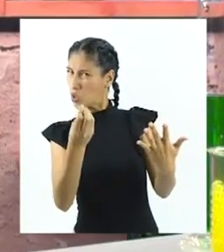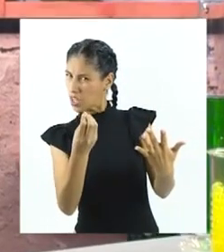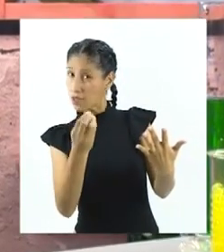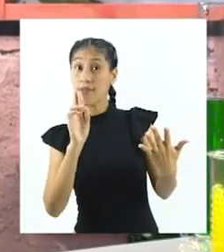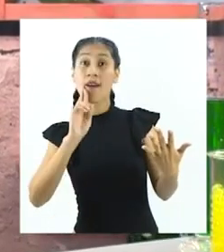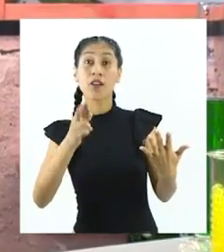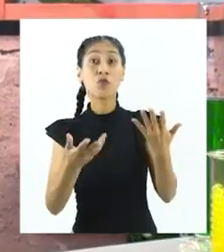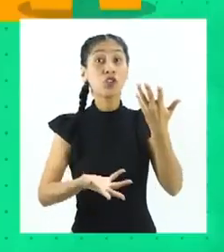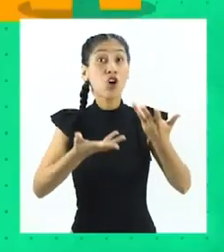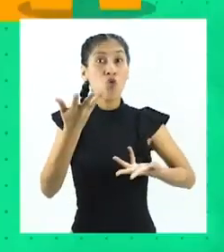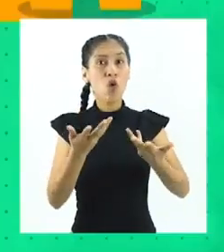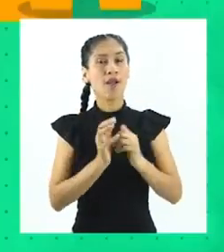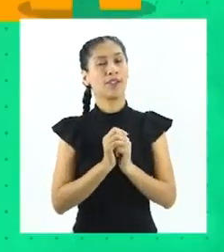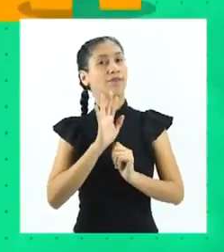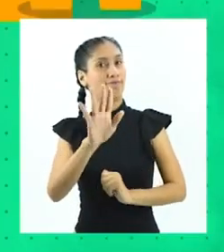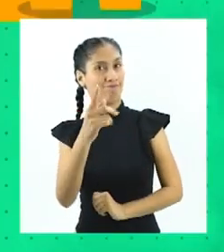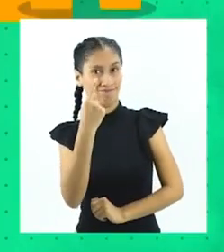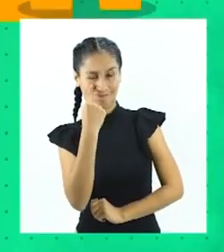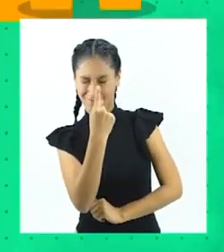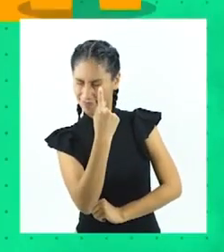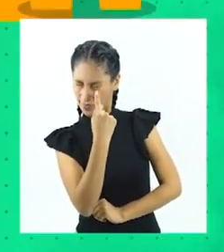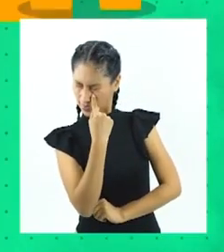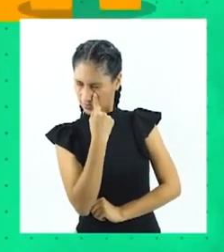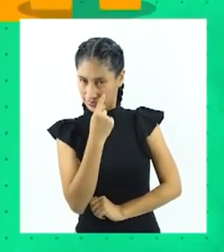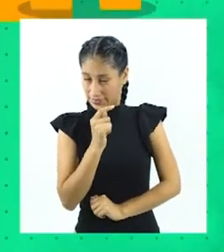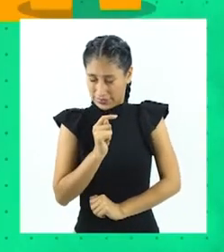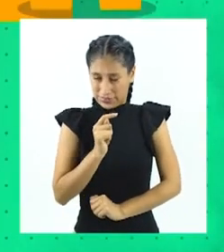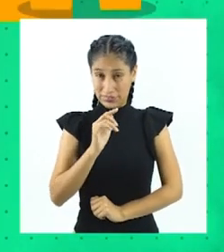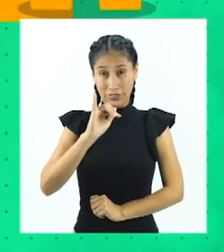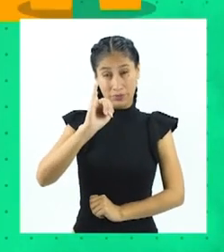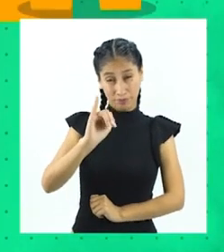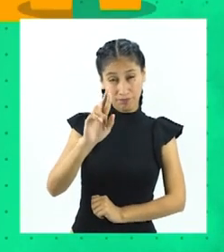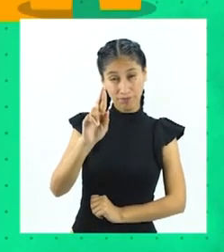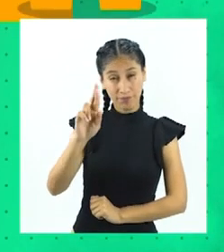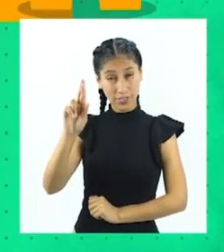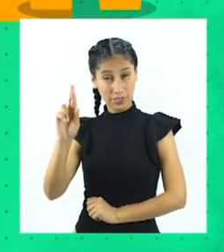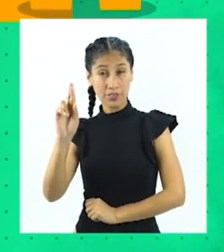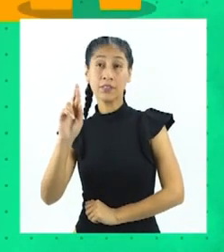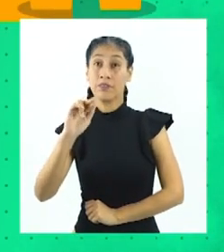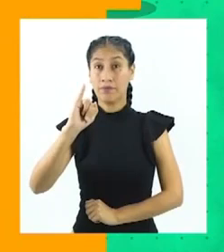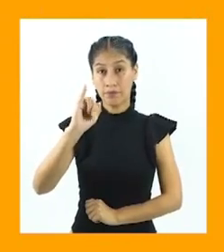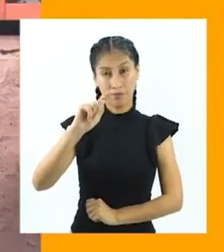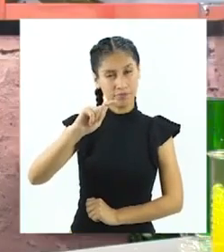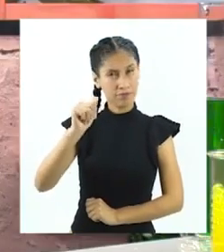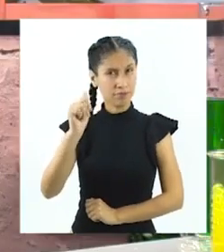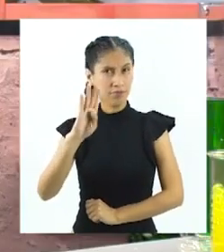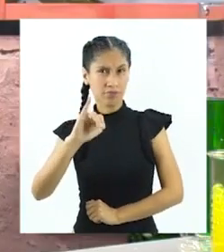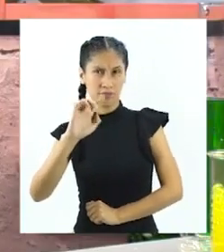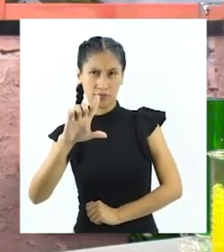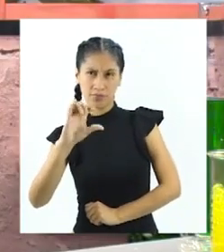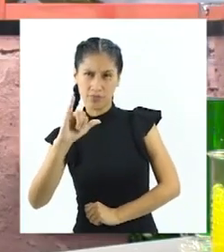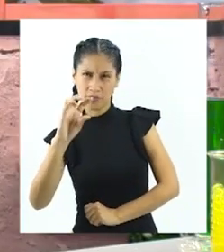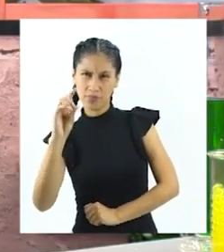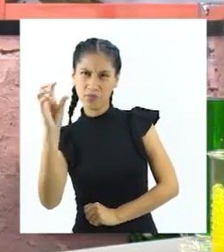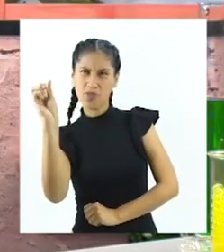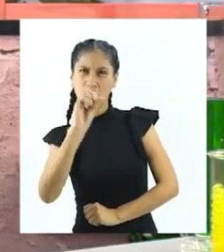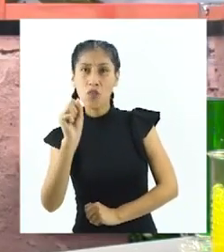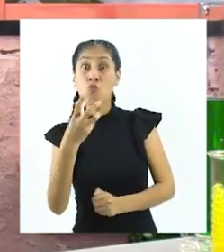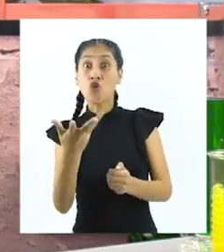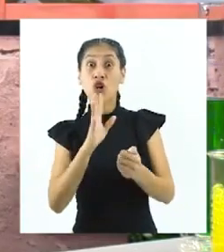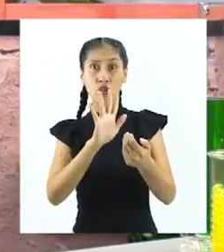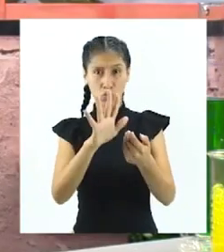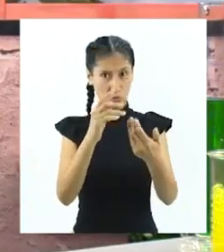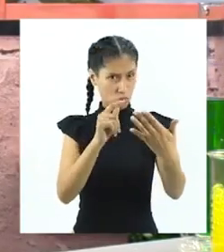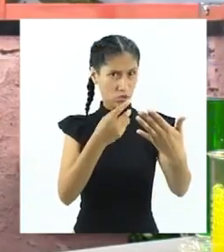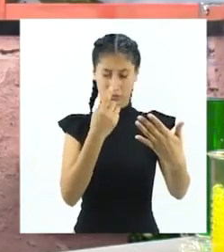es la irritabilidad porque las calaminas reflejaron la incidencia de la luz solar sobre